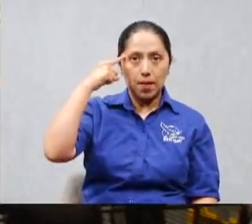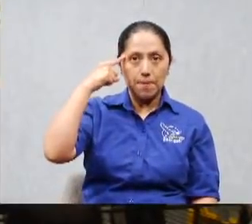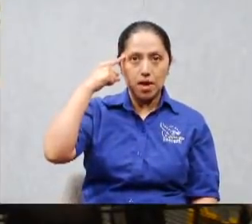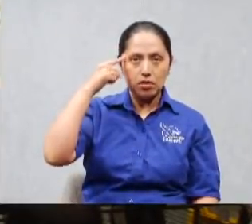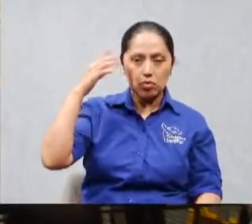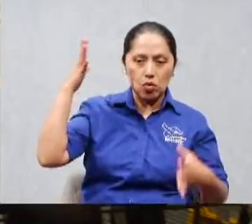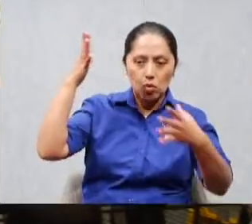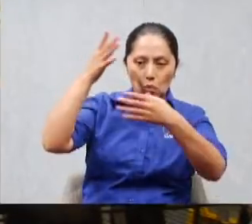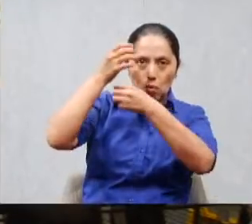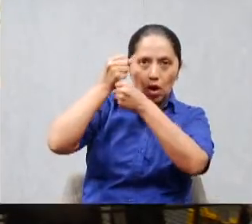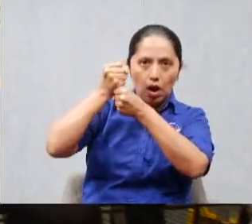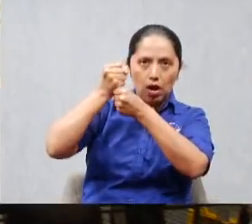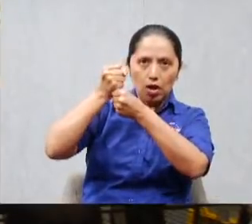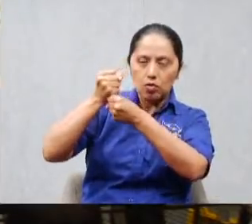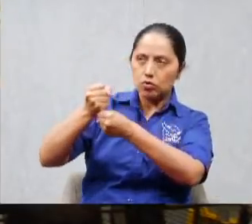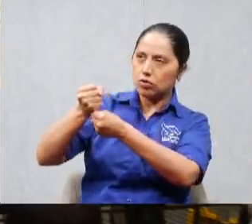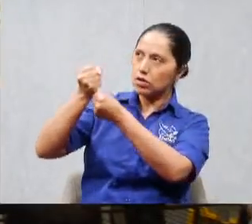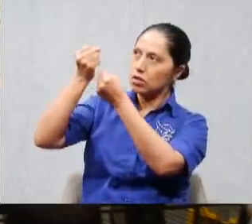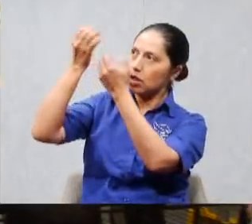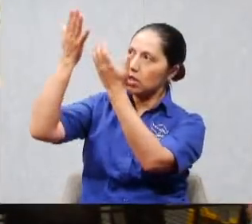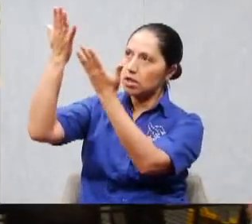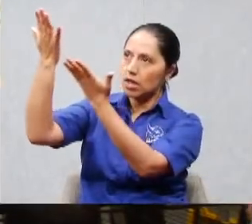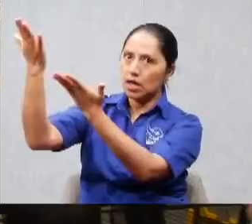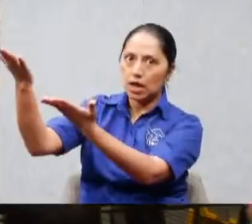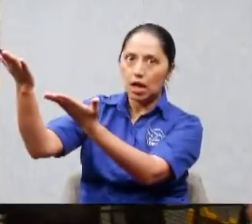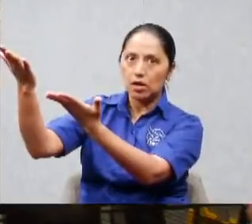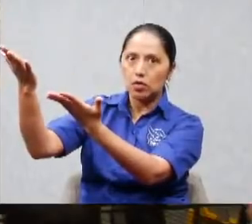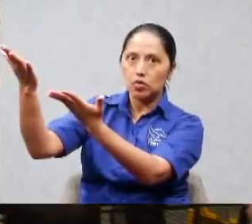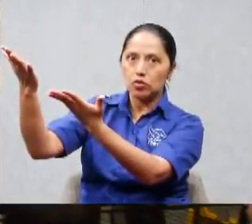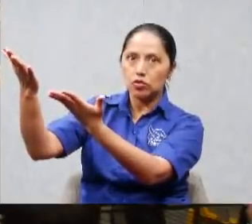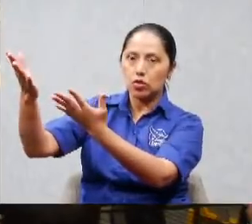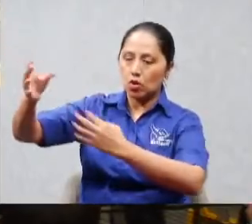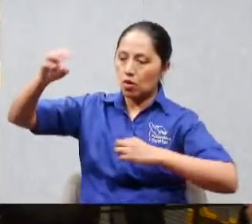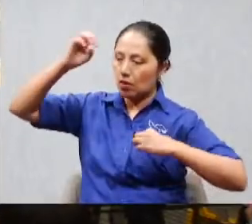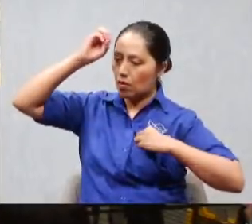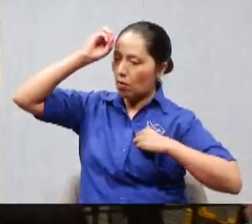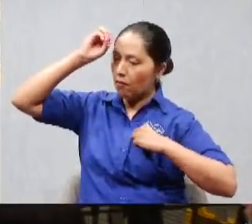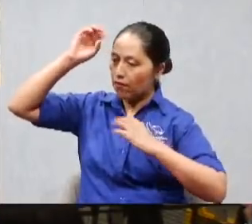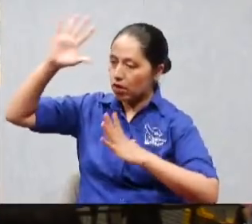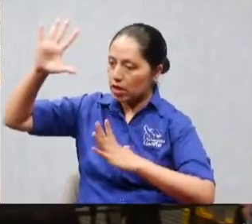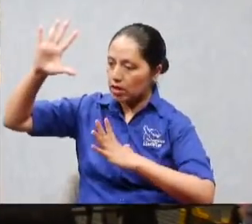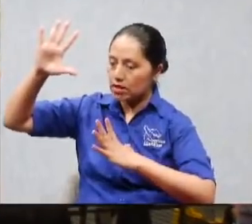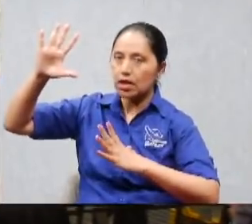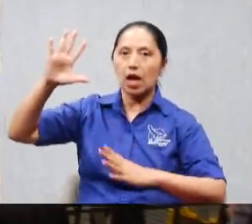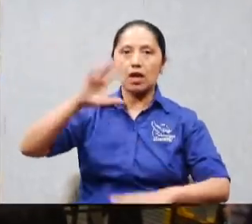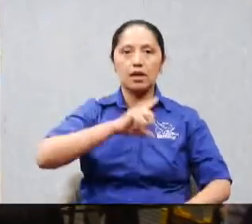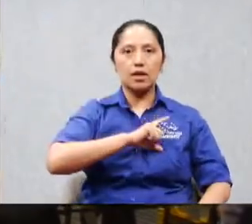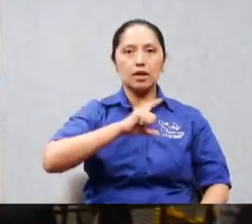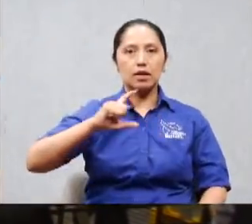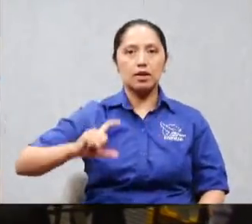y a la obediencia del Señor Jesucristo. Ese sería el primer paso. El primer paso es que